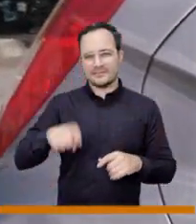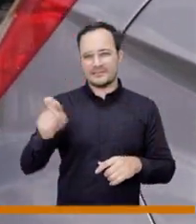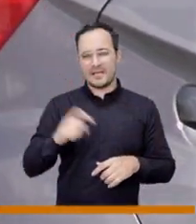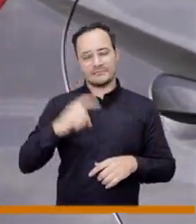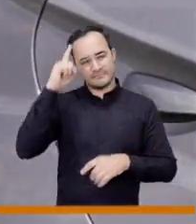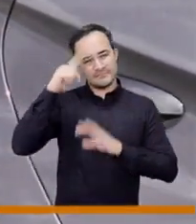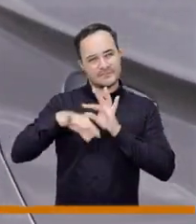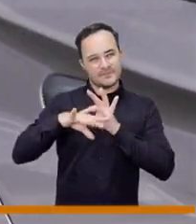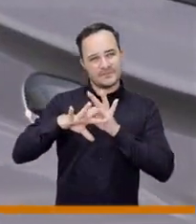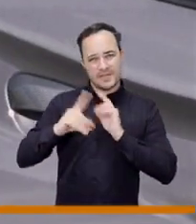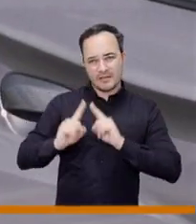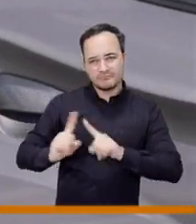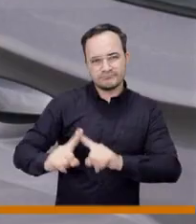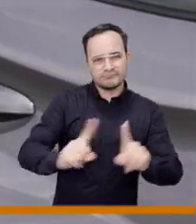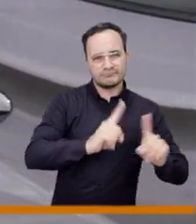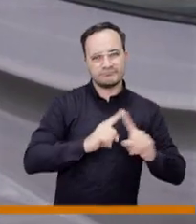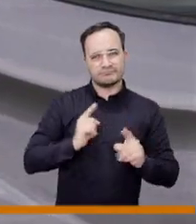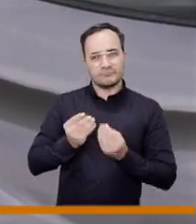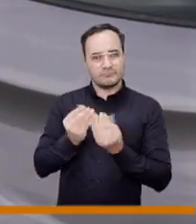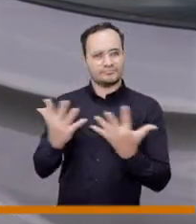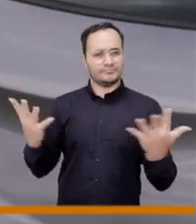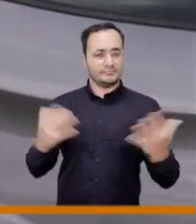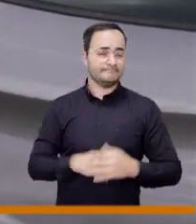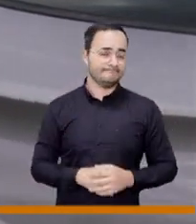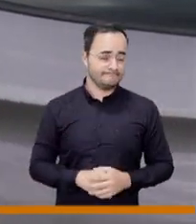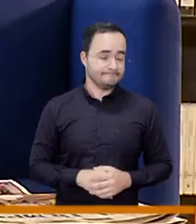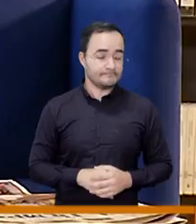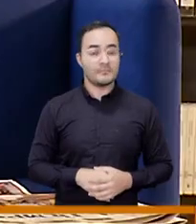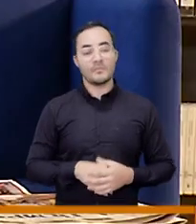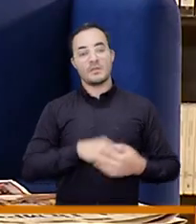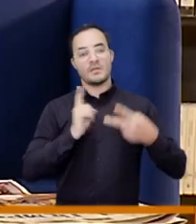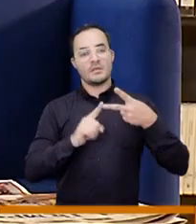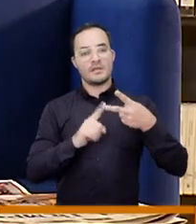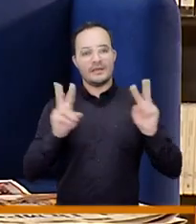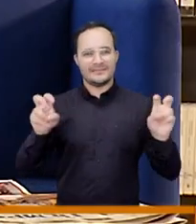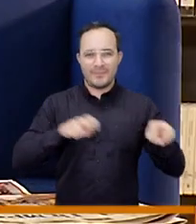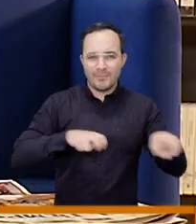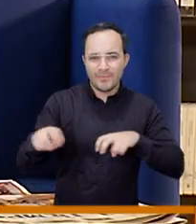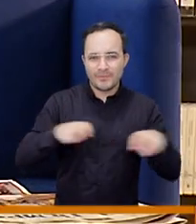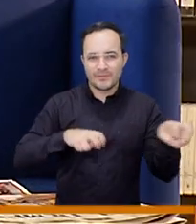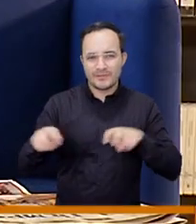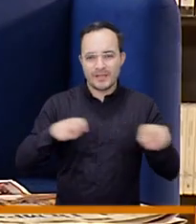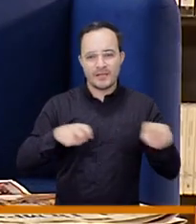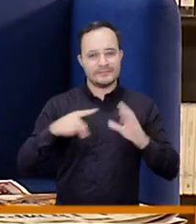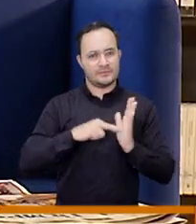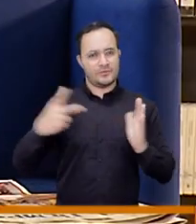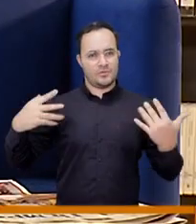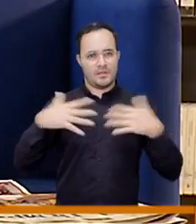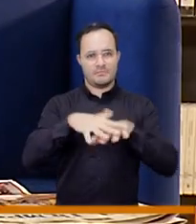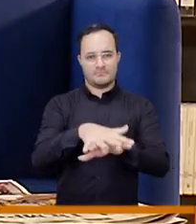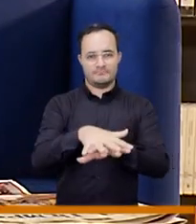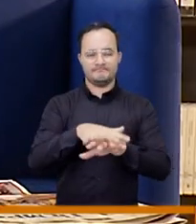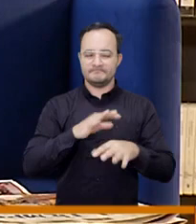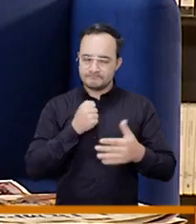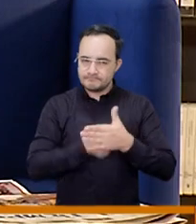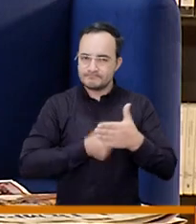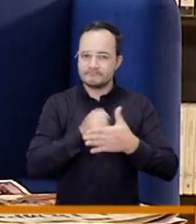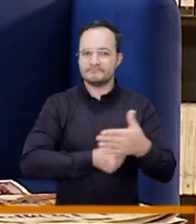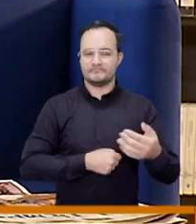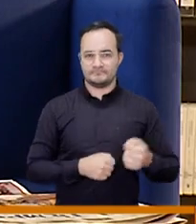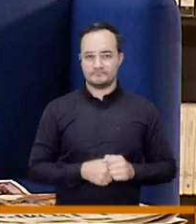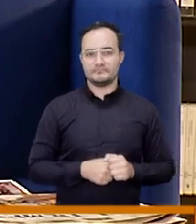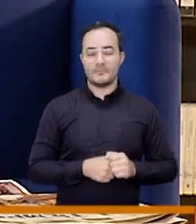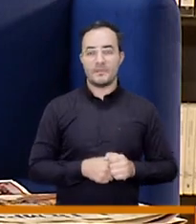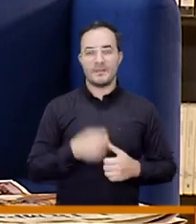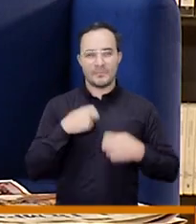que tiene problemas de neurodiversidad segundo vamos a trabajar fuertemente el tema de la movilidad inteligente la